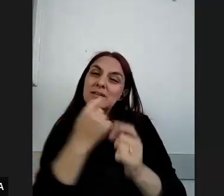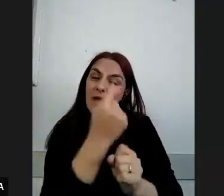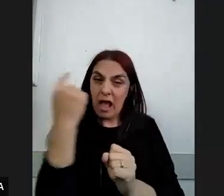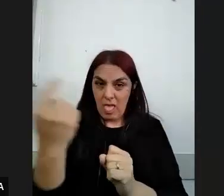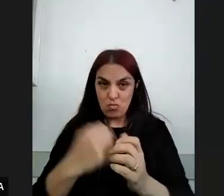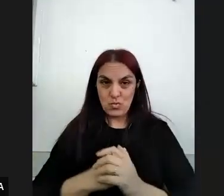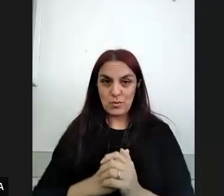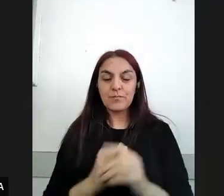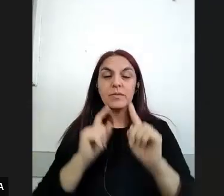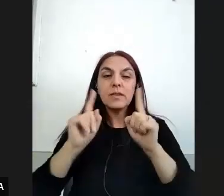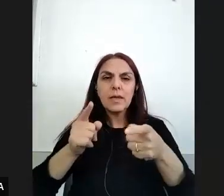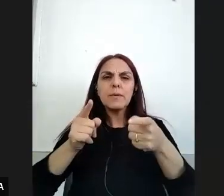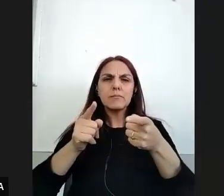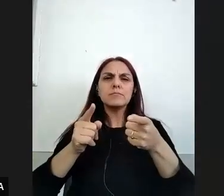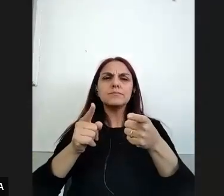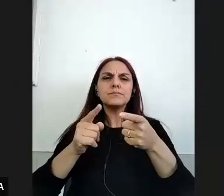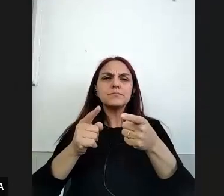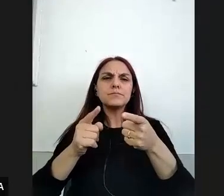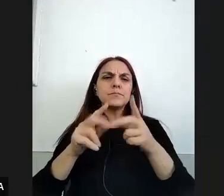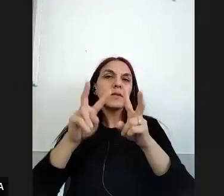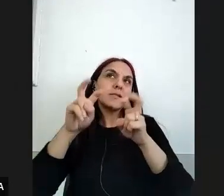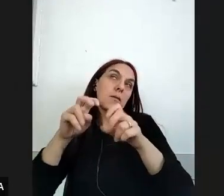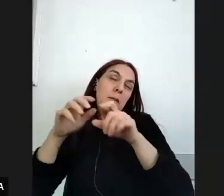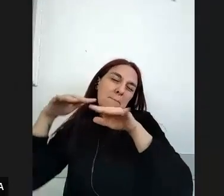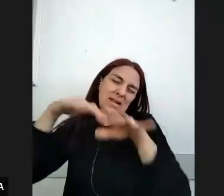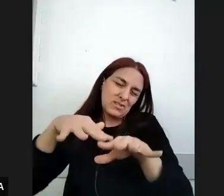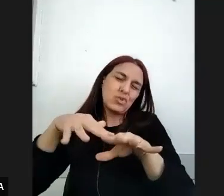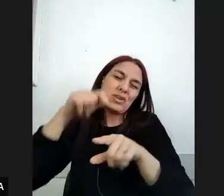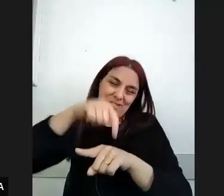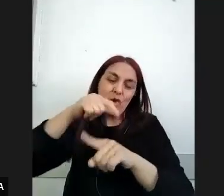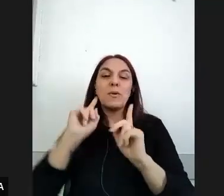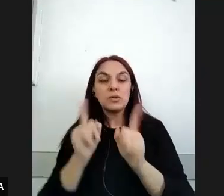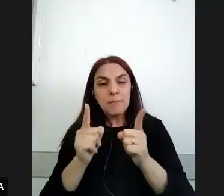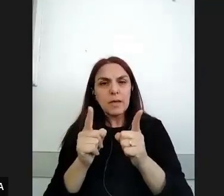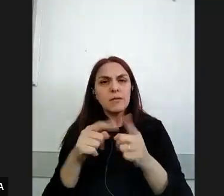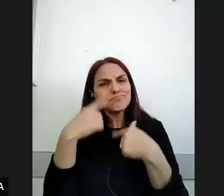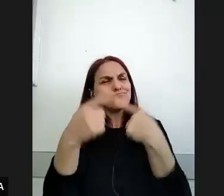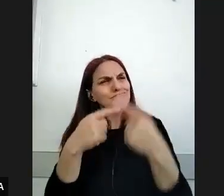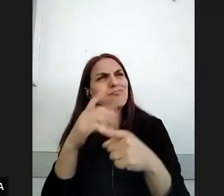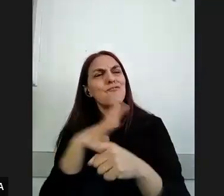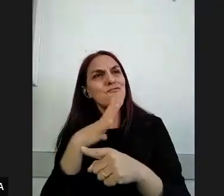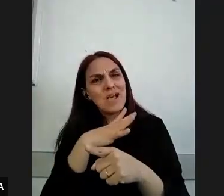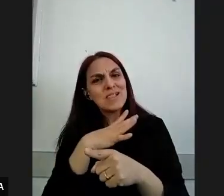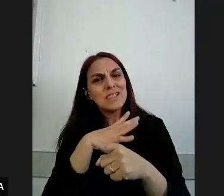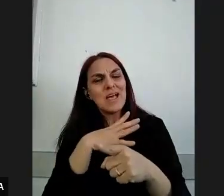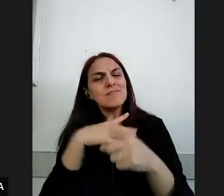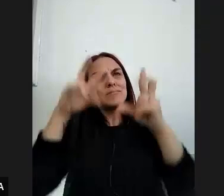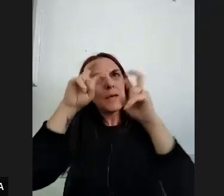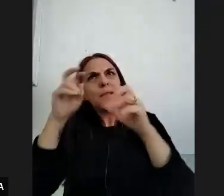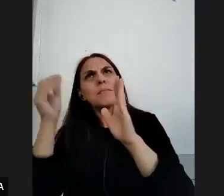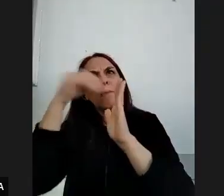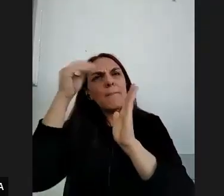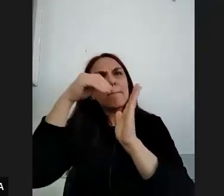que atañe a porque el tema acá era migraciones pero claramente queda también sobre la mesa que es mucho más amplio y mucho más digamos